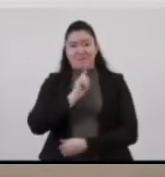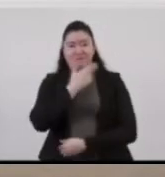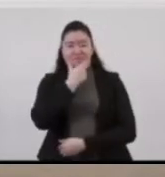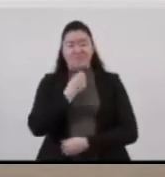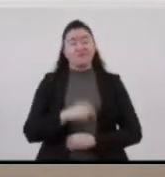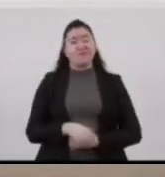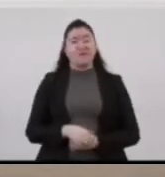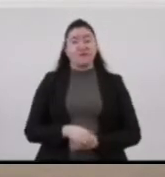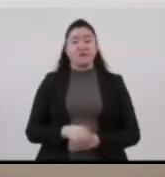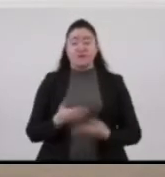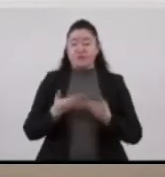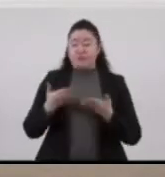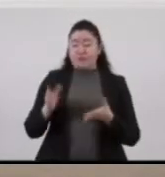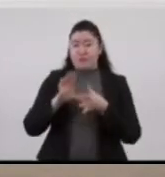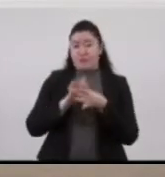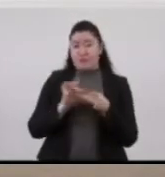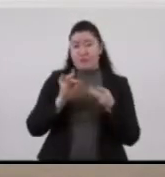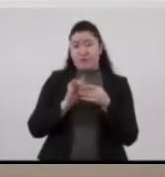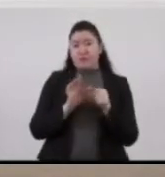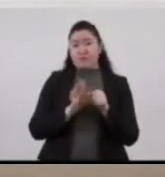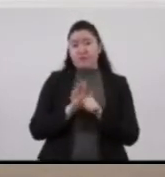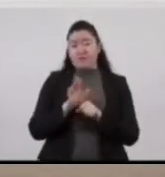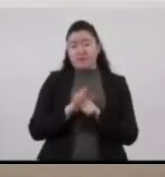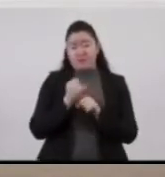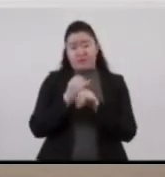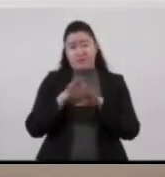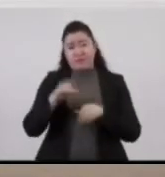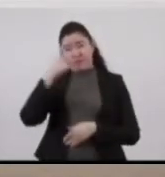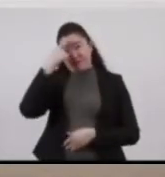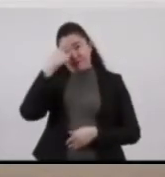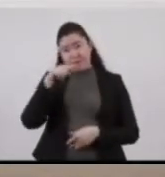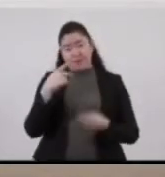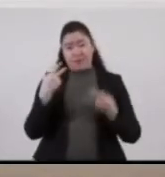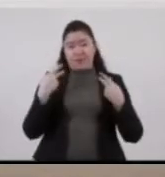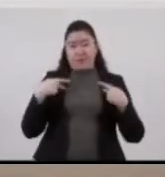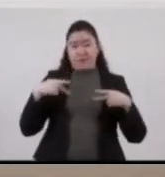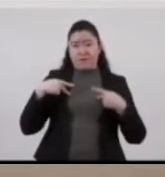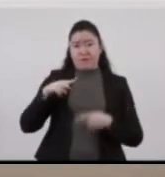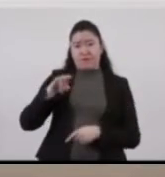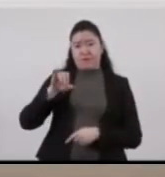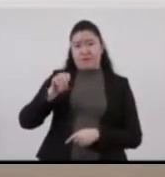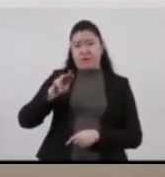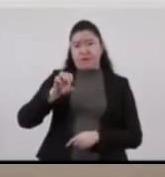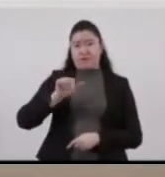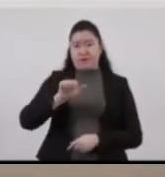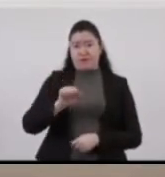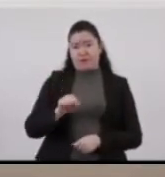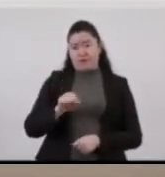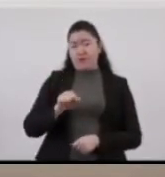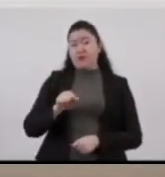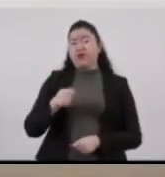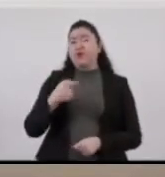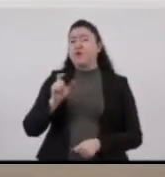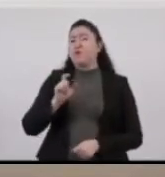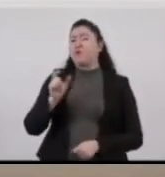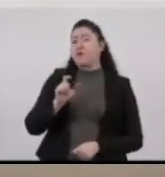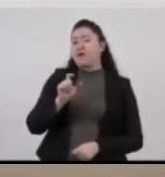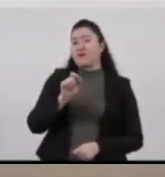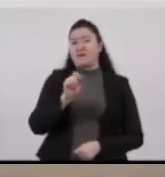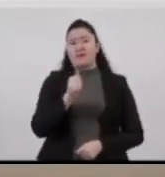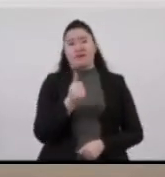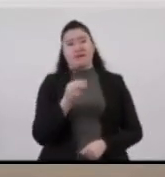A continuación les presentamos el informe de atención a víctimas correspondiente al 26 de mayo de 2021